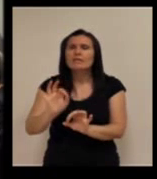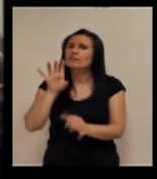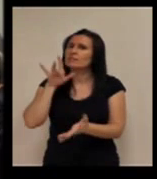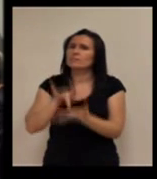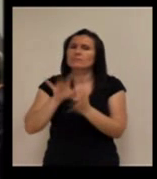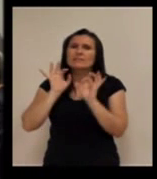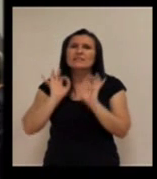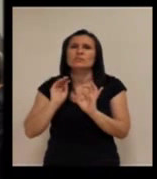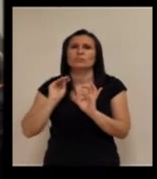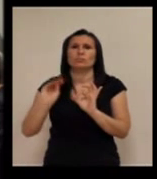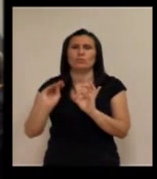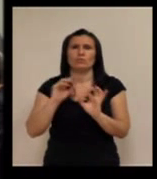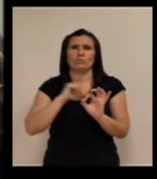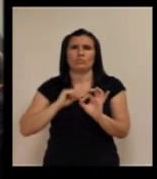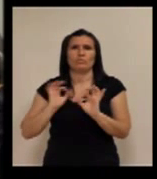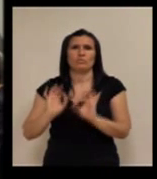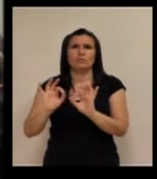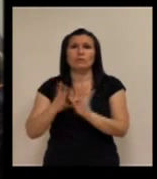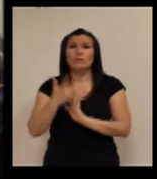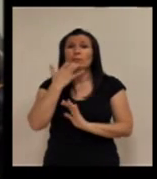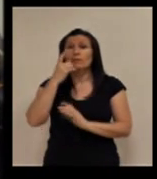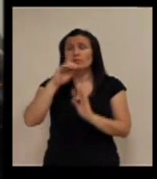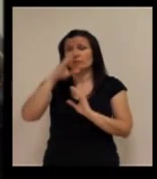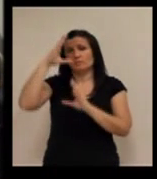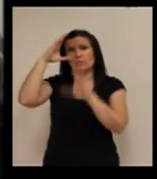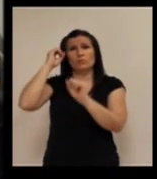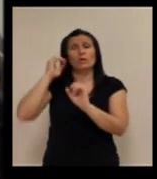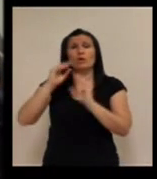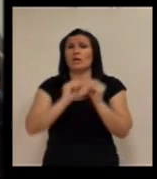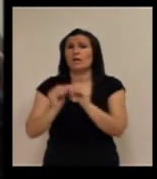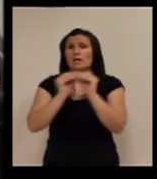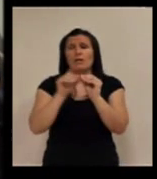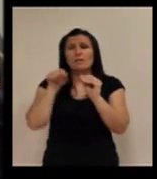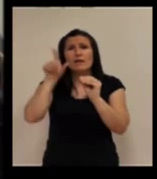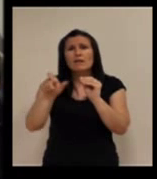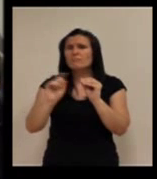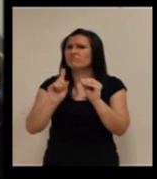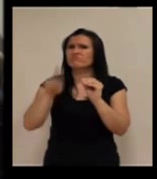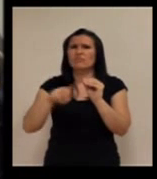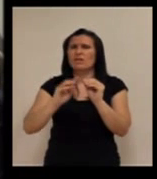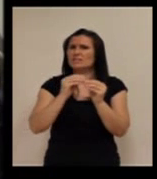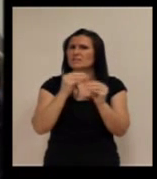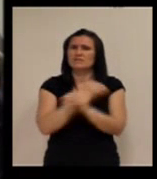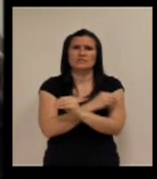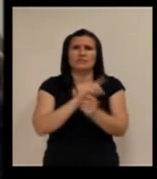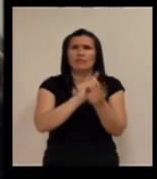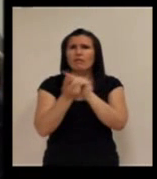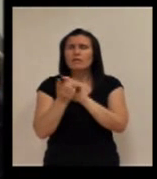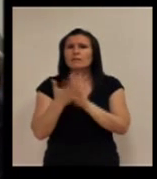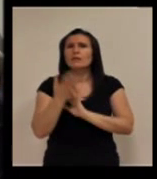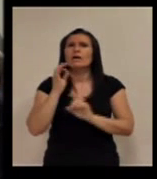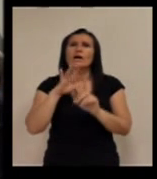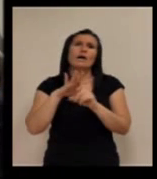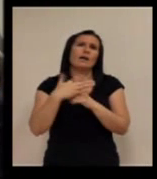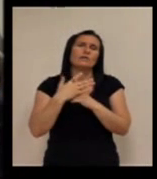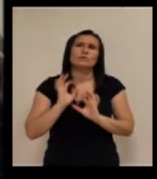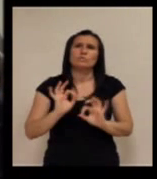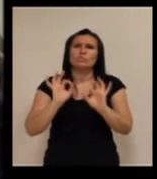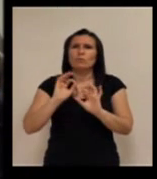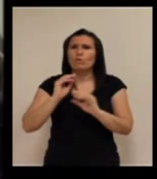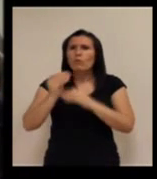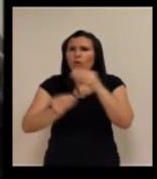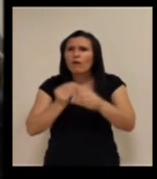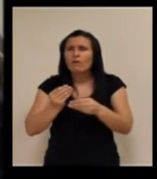mis protocolos estándar cambian para esta persona y actúo de una determinada manera solo en el caso de que su